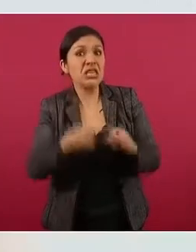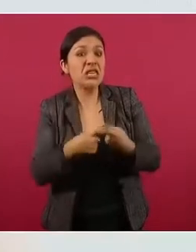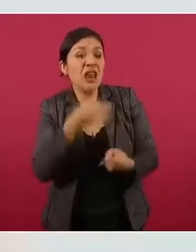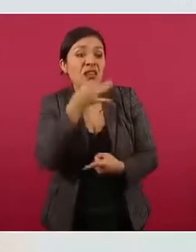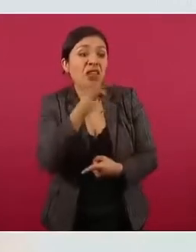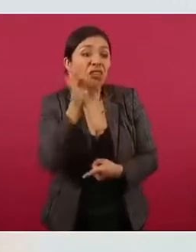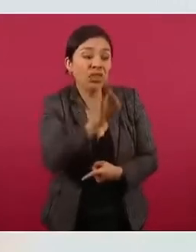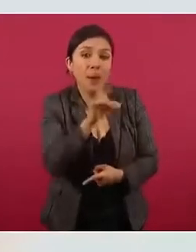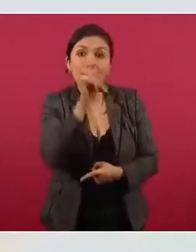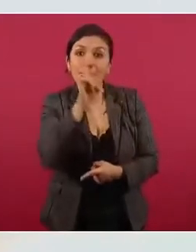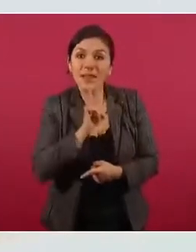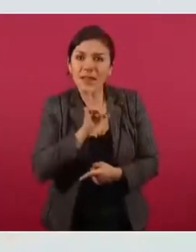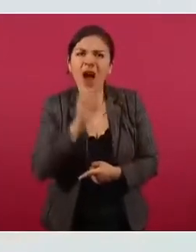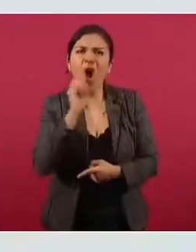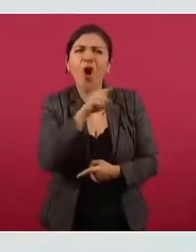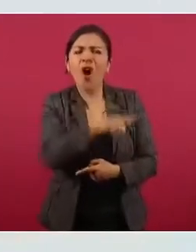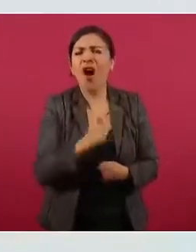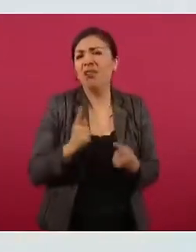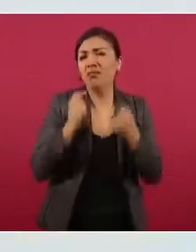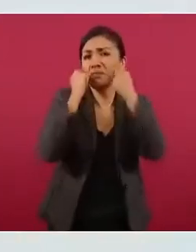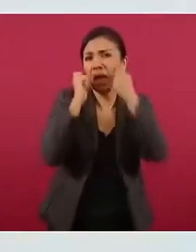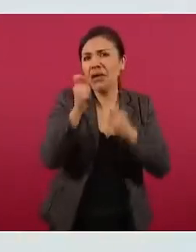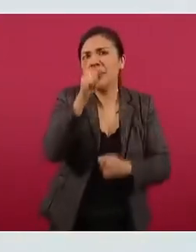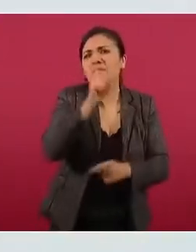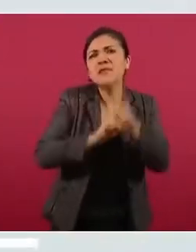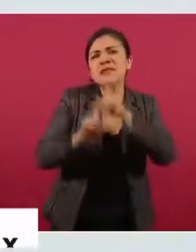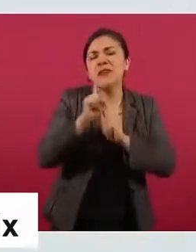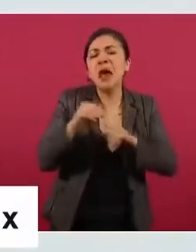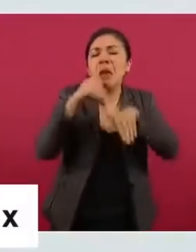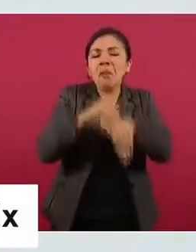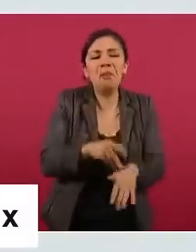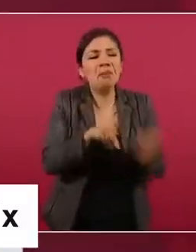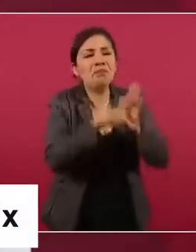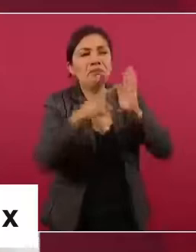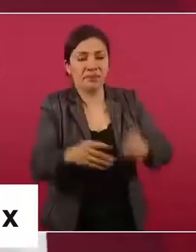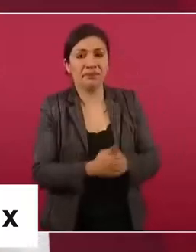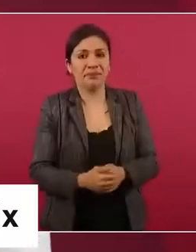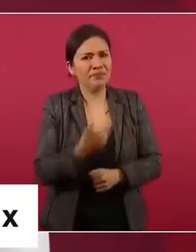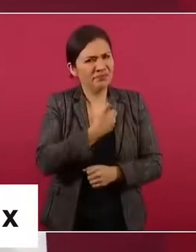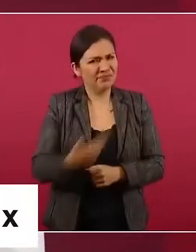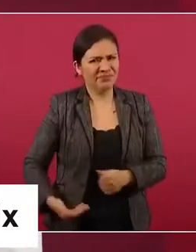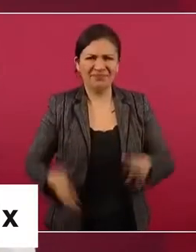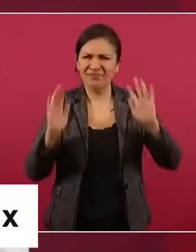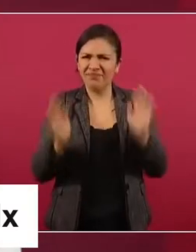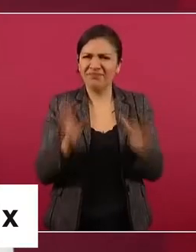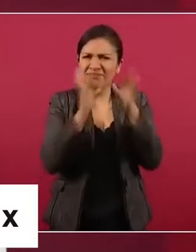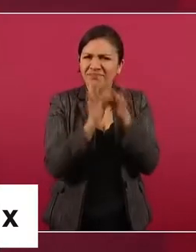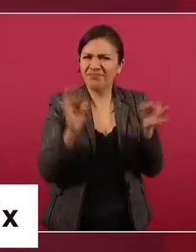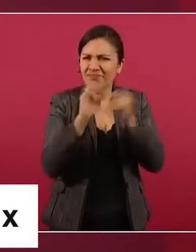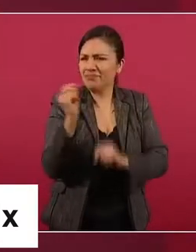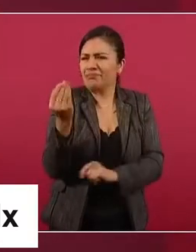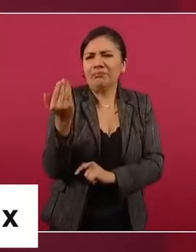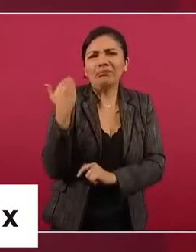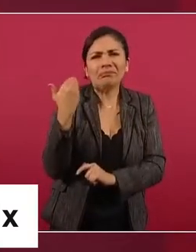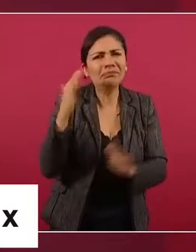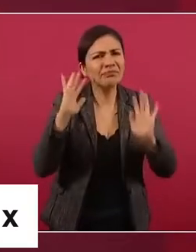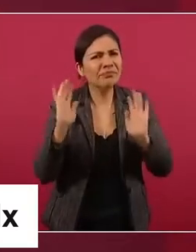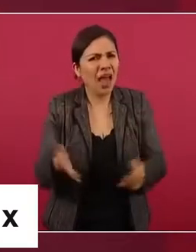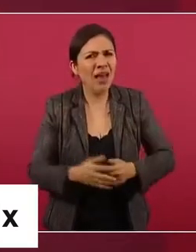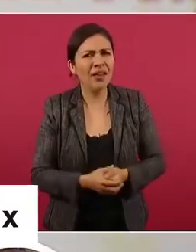no le importa que sea mentira. El propio presidente lo desmintió hace unos días.